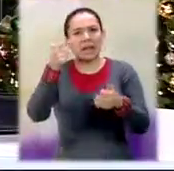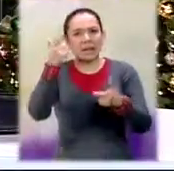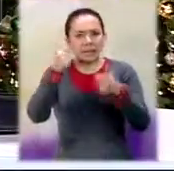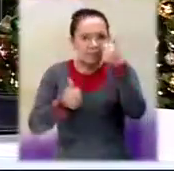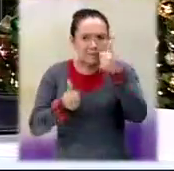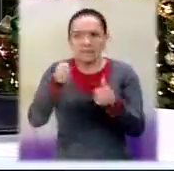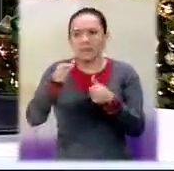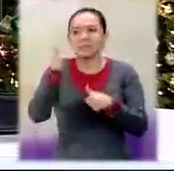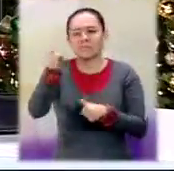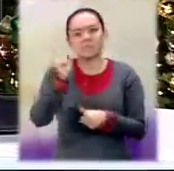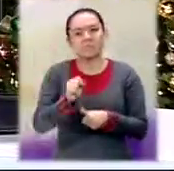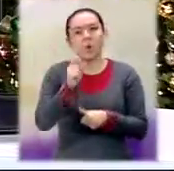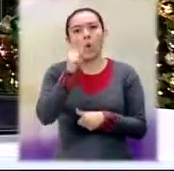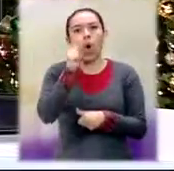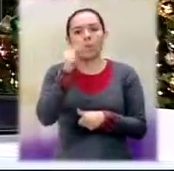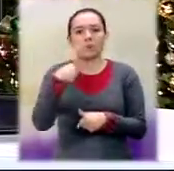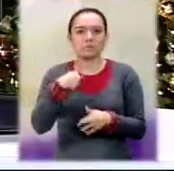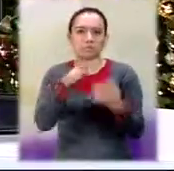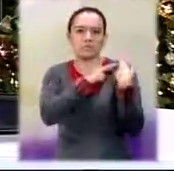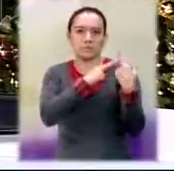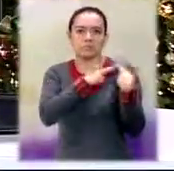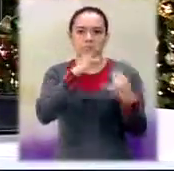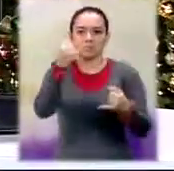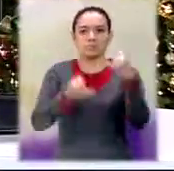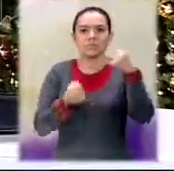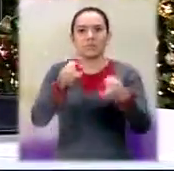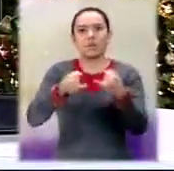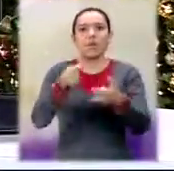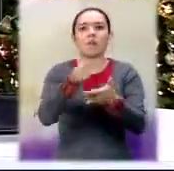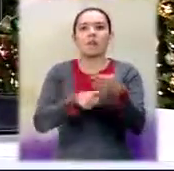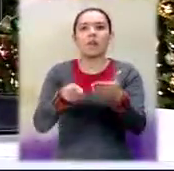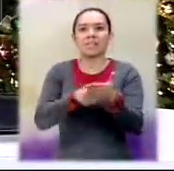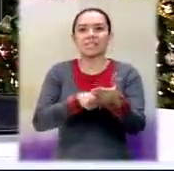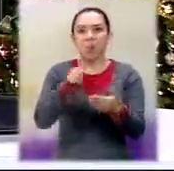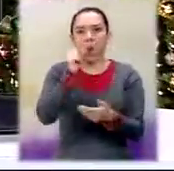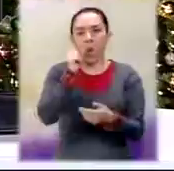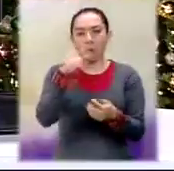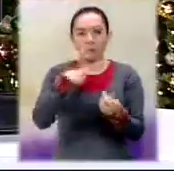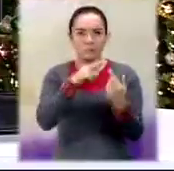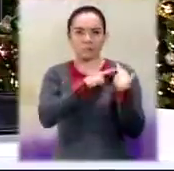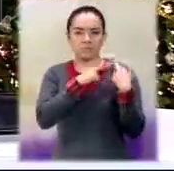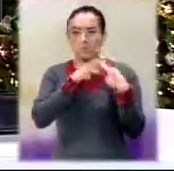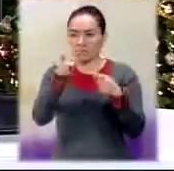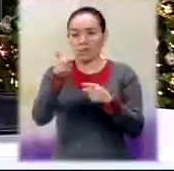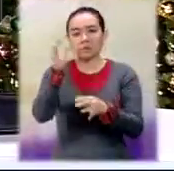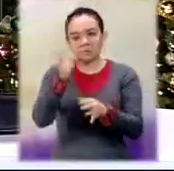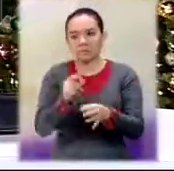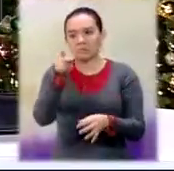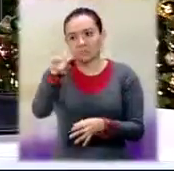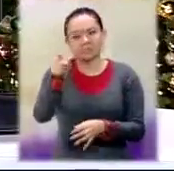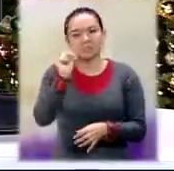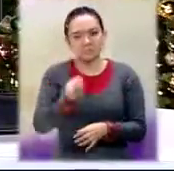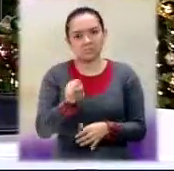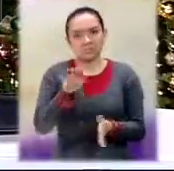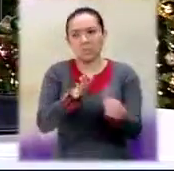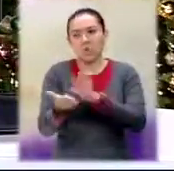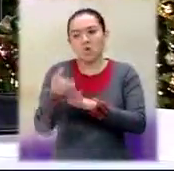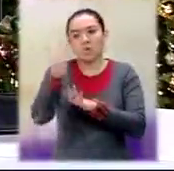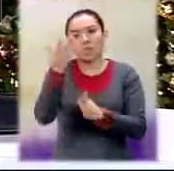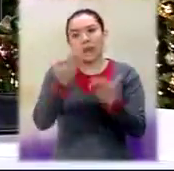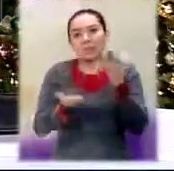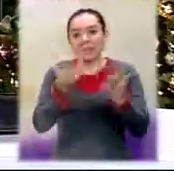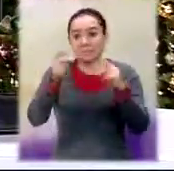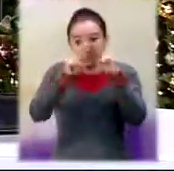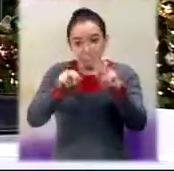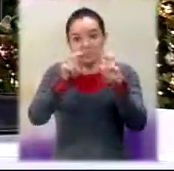de que es efectivamente el cadáver de Odilio López González. Nosotros estaremos a la espera acá, que se termine la necropsia, para confirmar